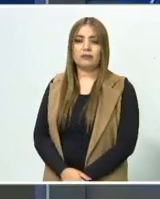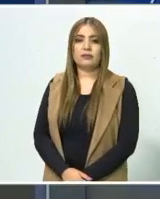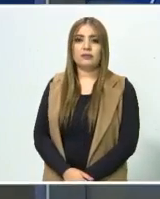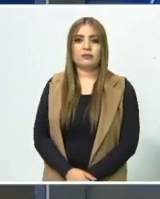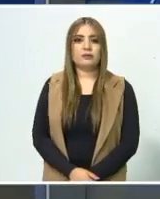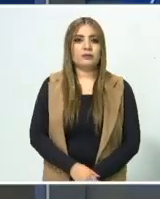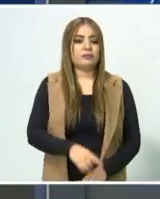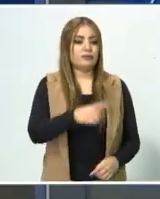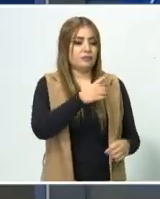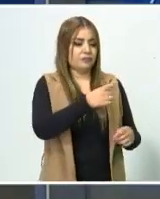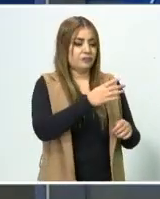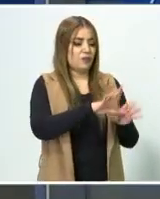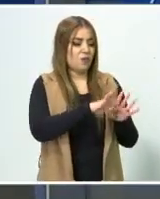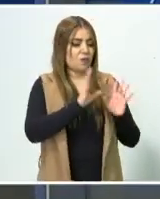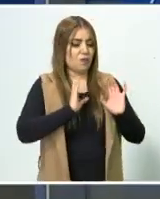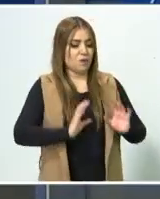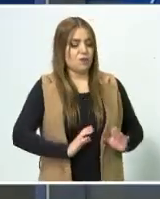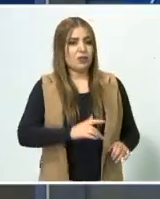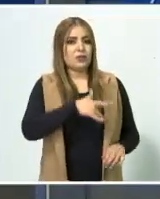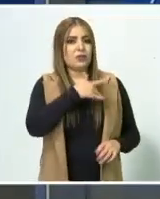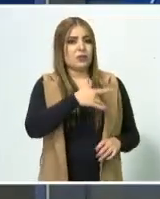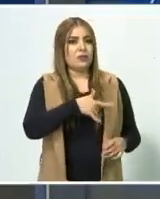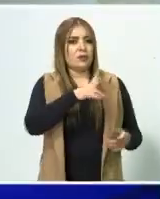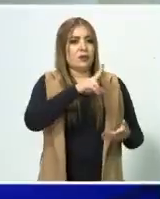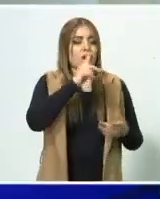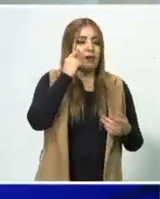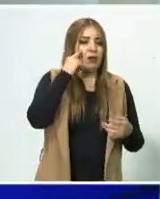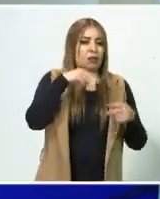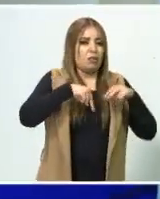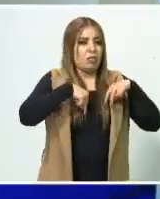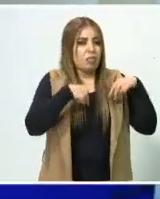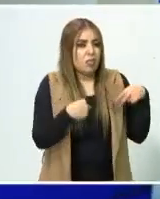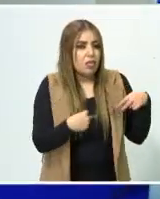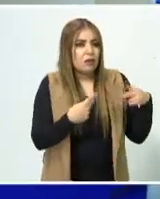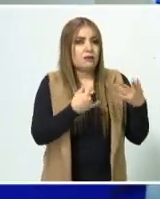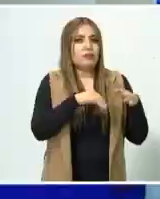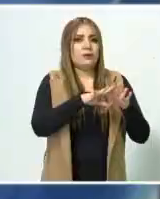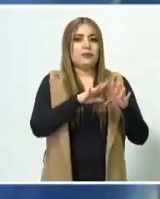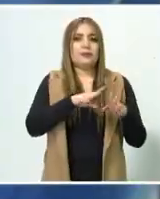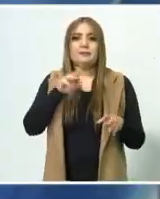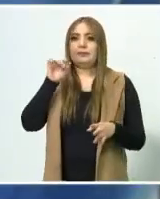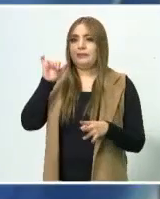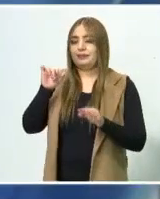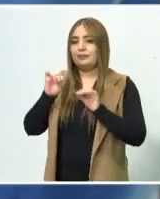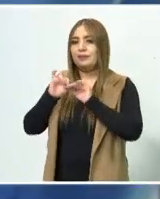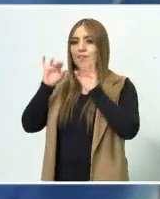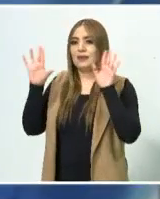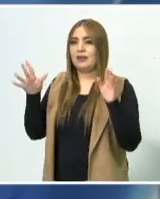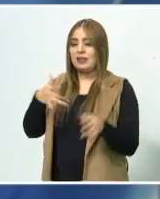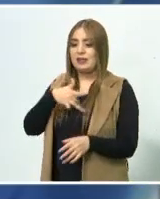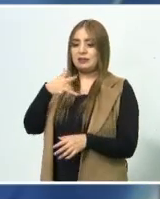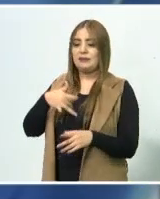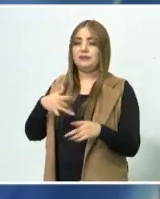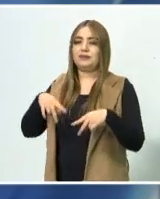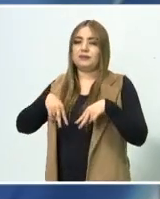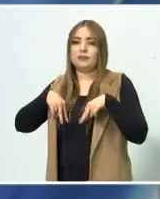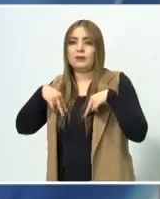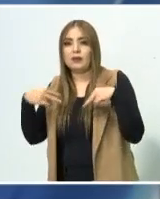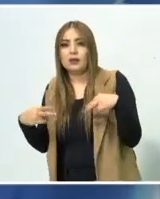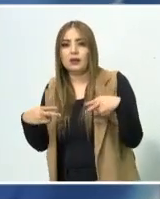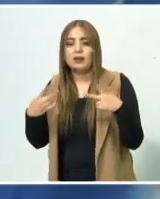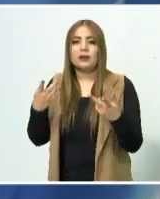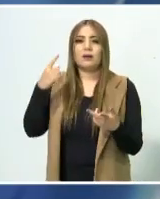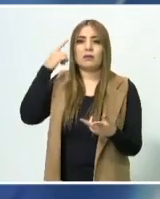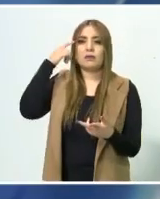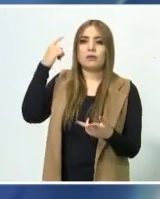Físicamente en este momento, ¿cómo te sientes? ¿Te sientes débil? Sí, claro, claro. Me siento algo débil, mareado,